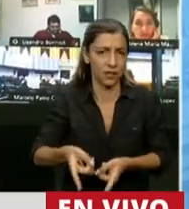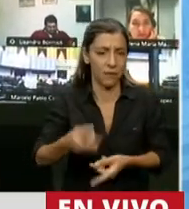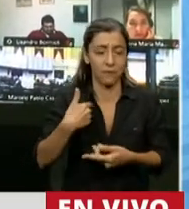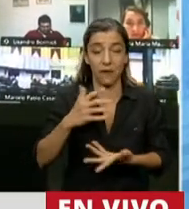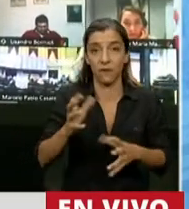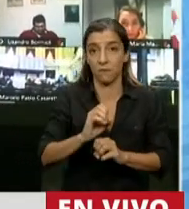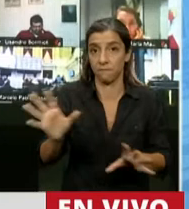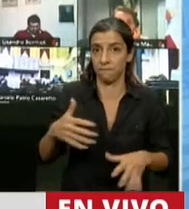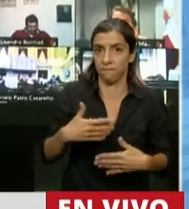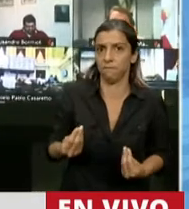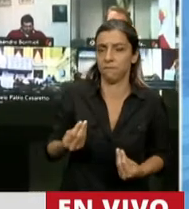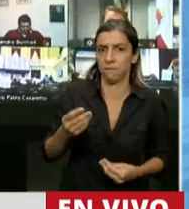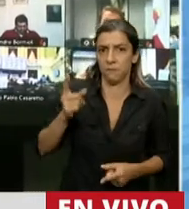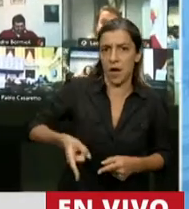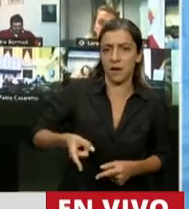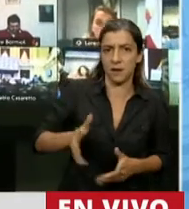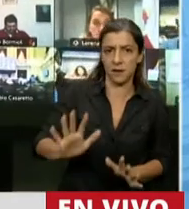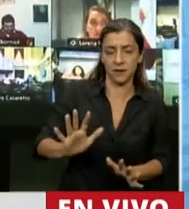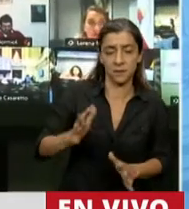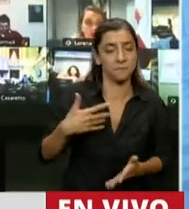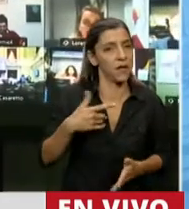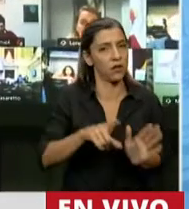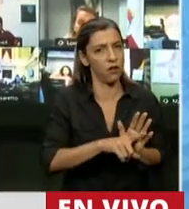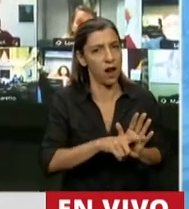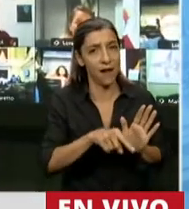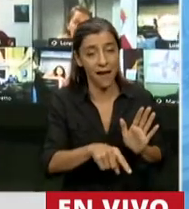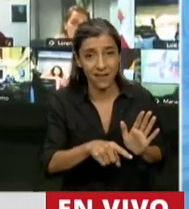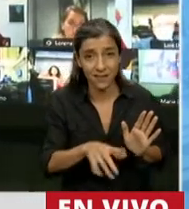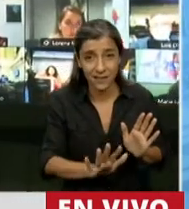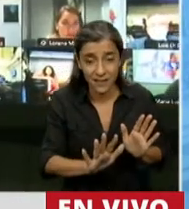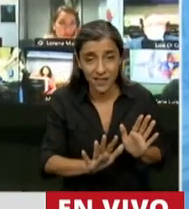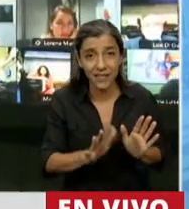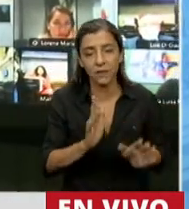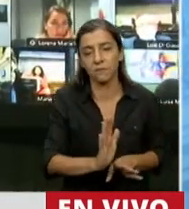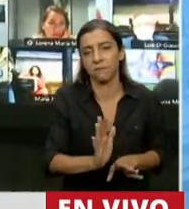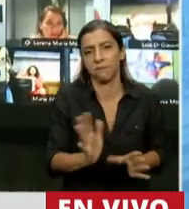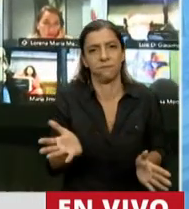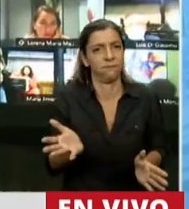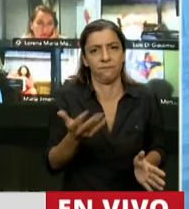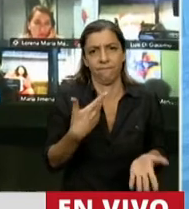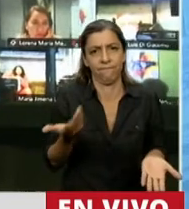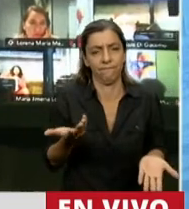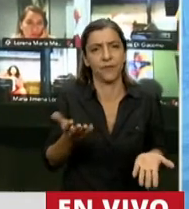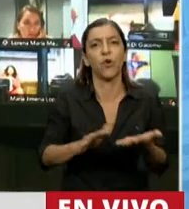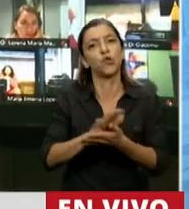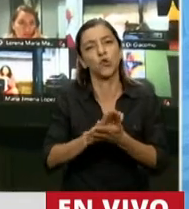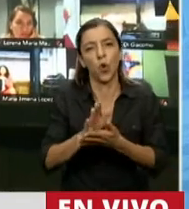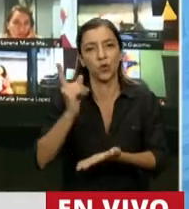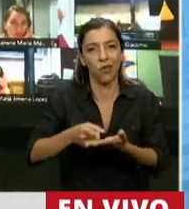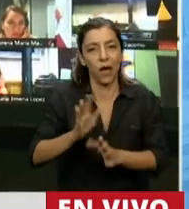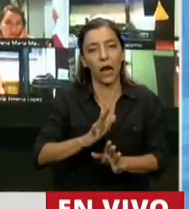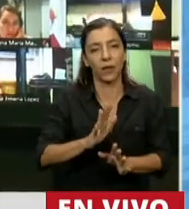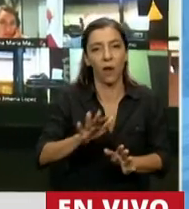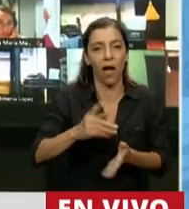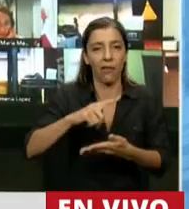fue un acto autocrático. Pero esta ley de ninguna manera va a purgar esa irregularidad, porque el Gobierno Nacional